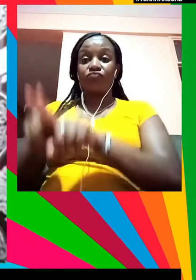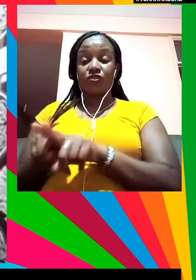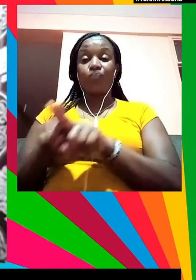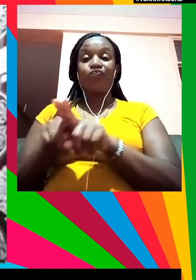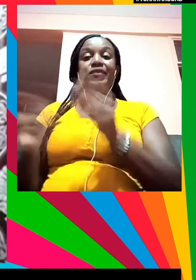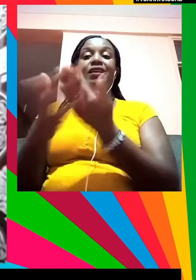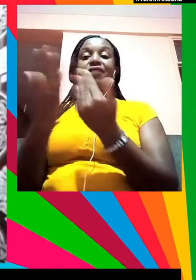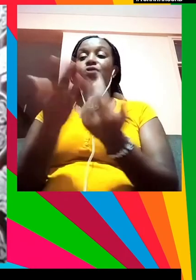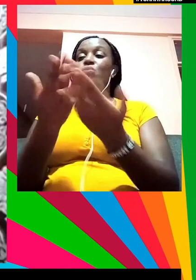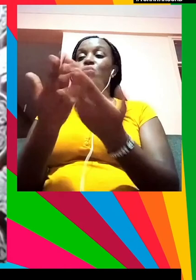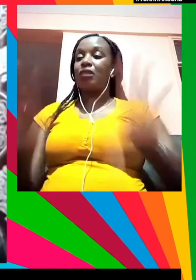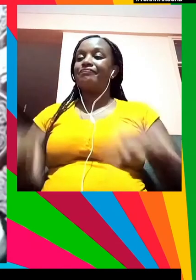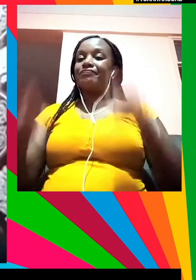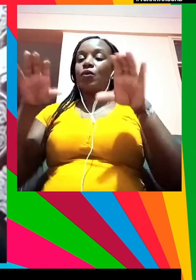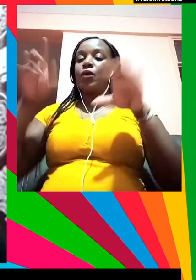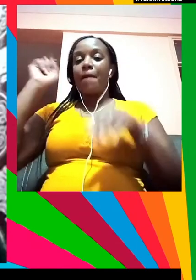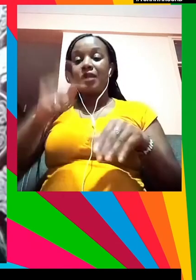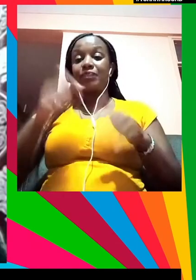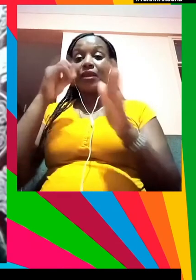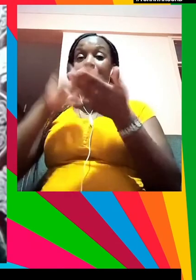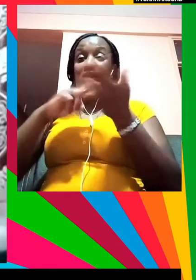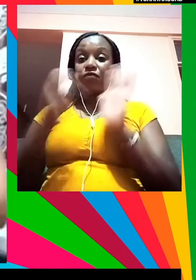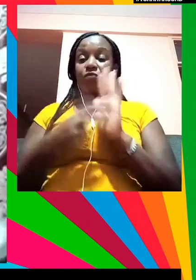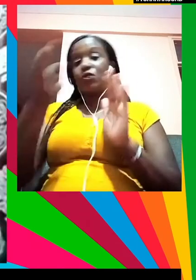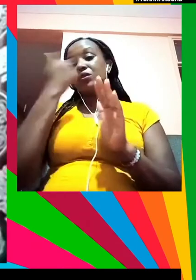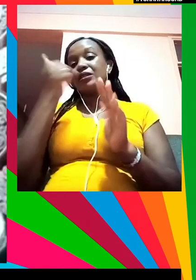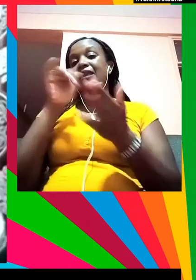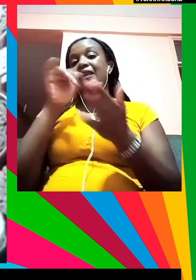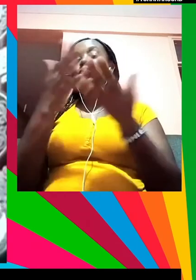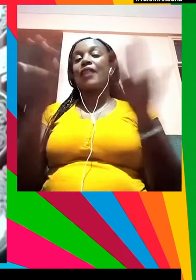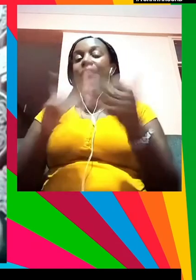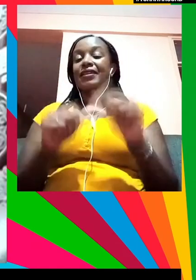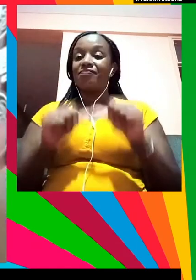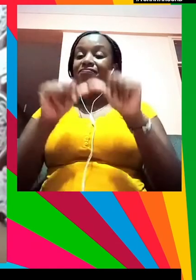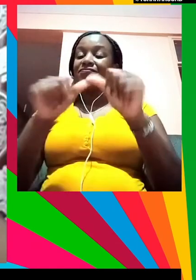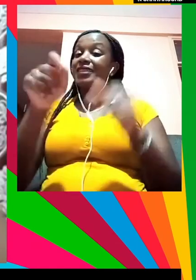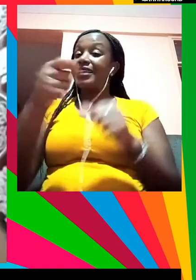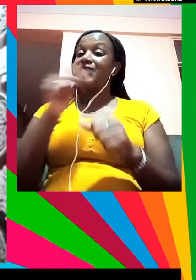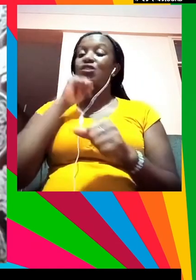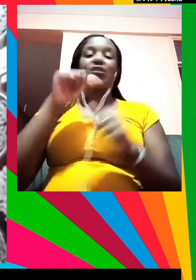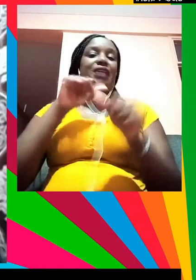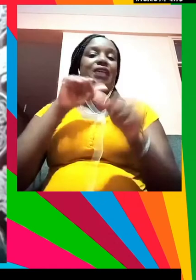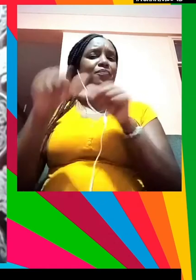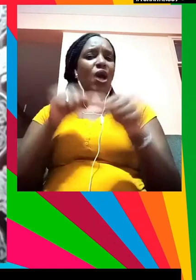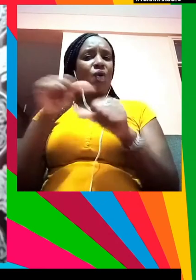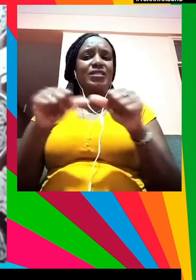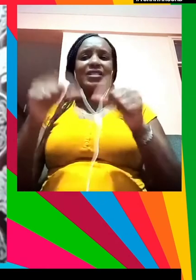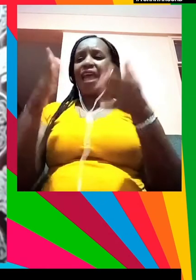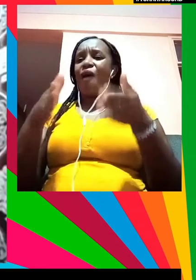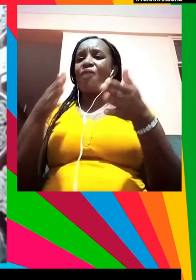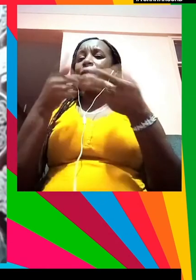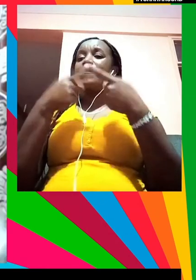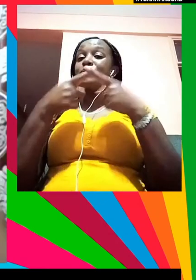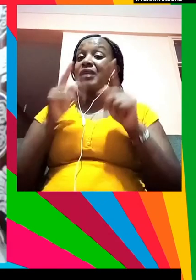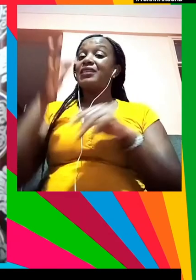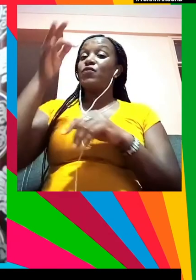hemos de ser significativos evolucionar y esta es la clave de la sostenibilidad no se trata solo de la hora también del